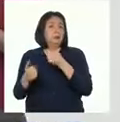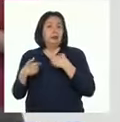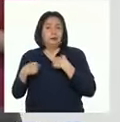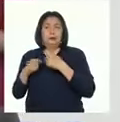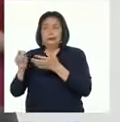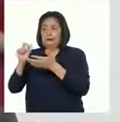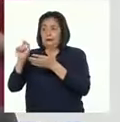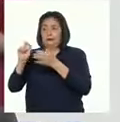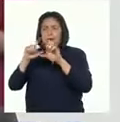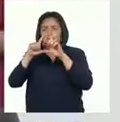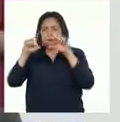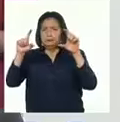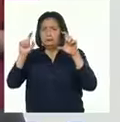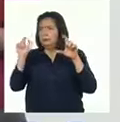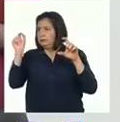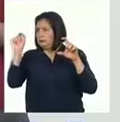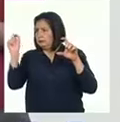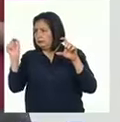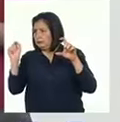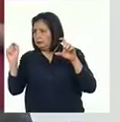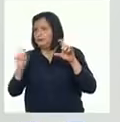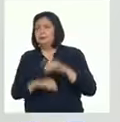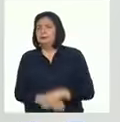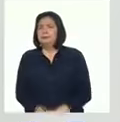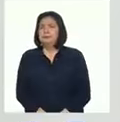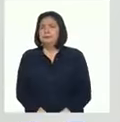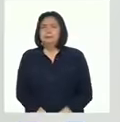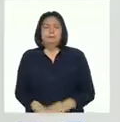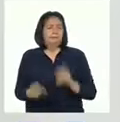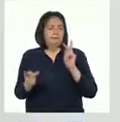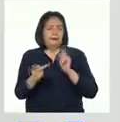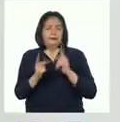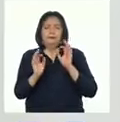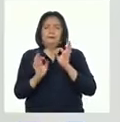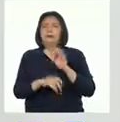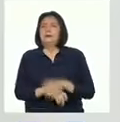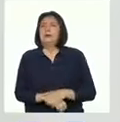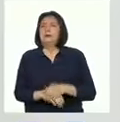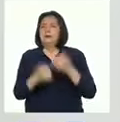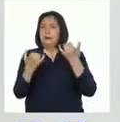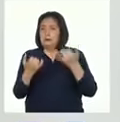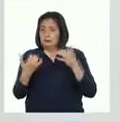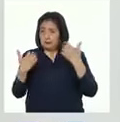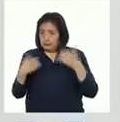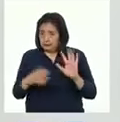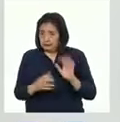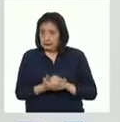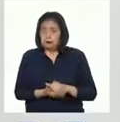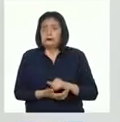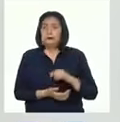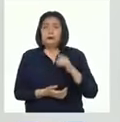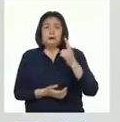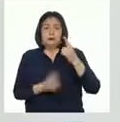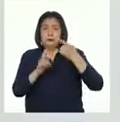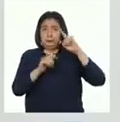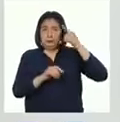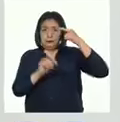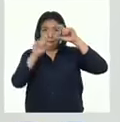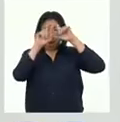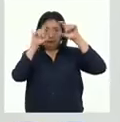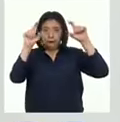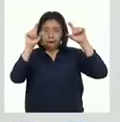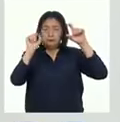Anotemos el sumillado junto al párrafo que corresponde. ¡Perfecto! Ahora que ya hicimos el párrafo inicial,